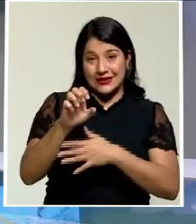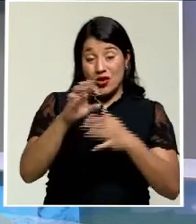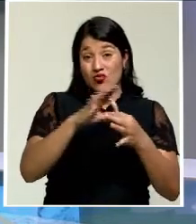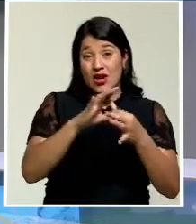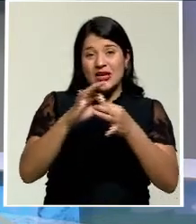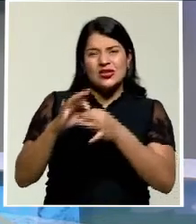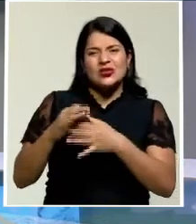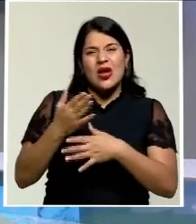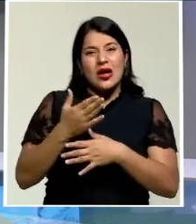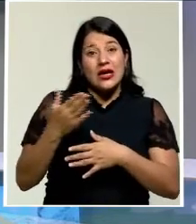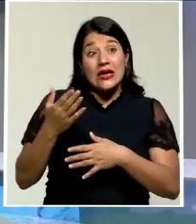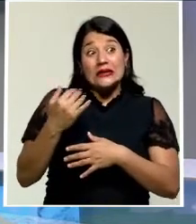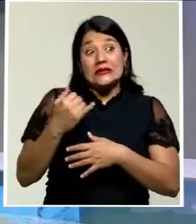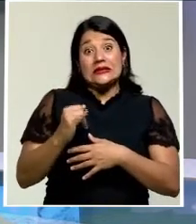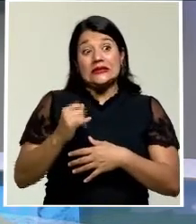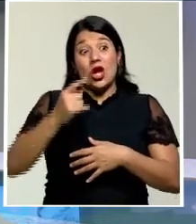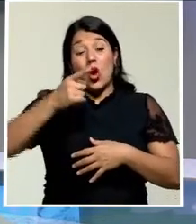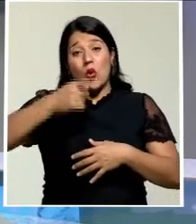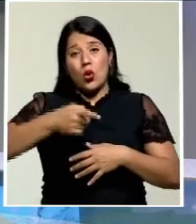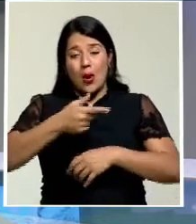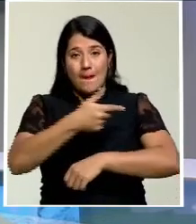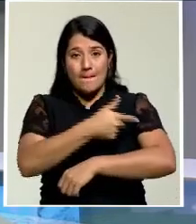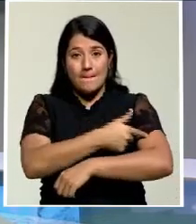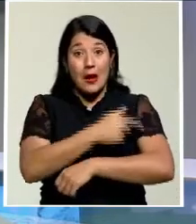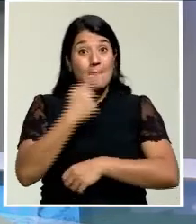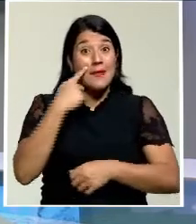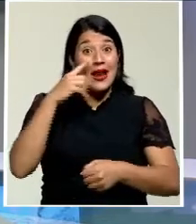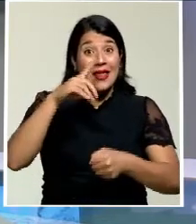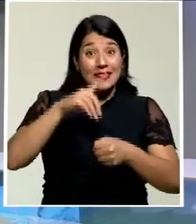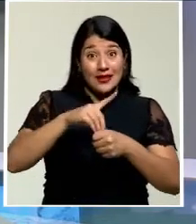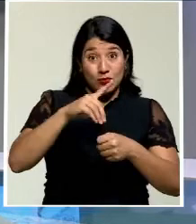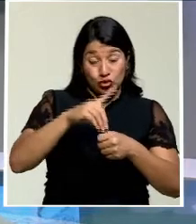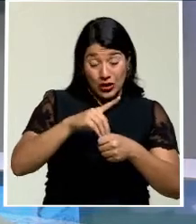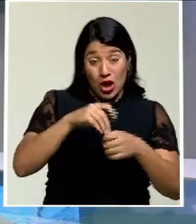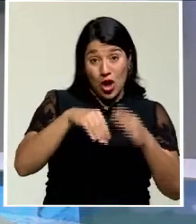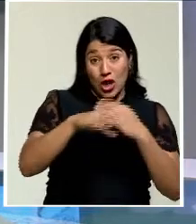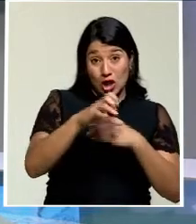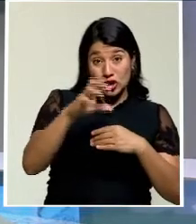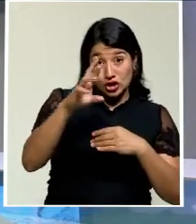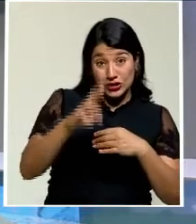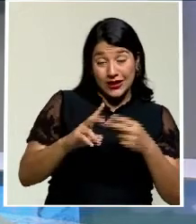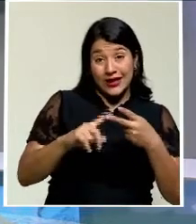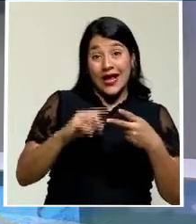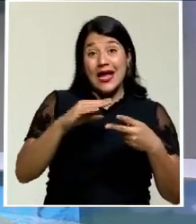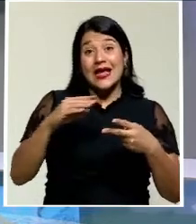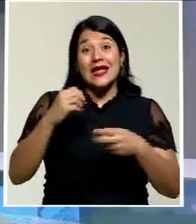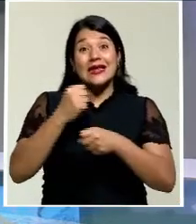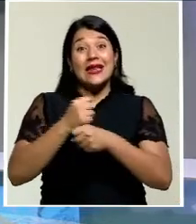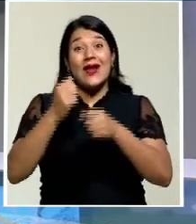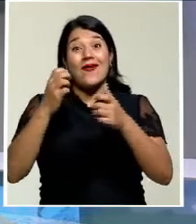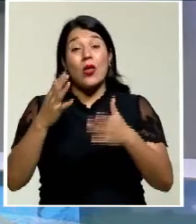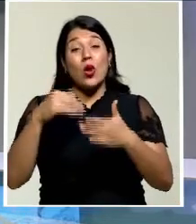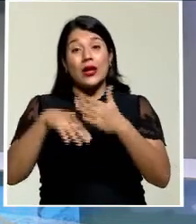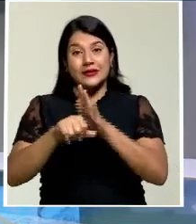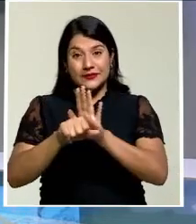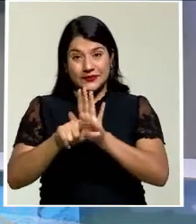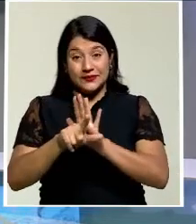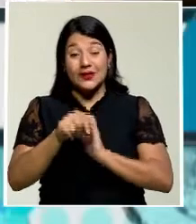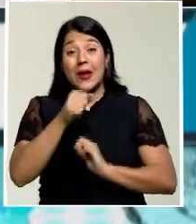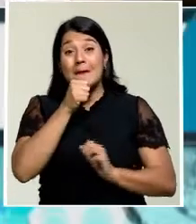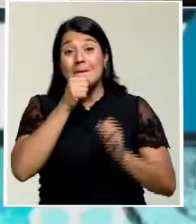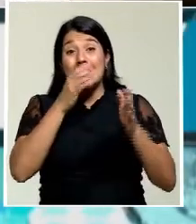obligatoriedad de vacunarse para los diputados de la República y los funcionarios legislativos. El periodista David